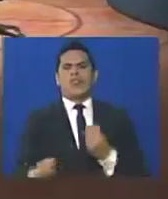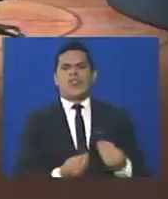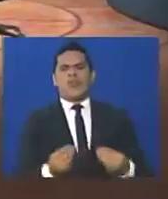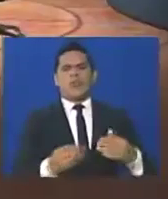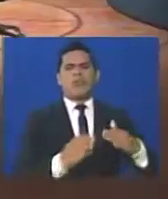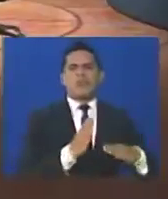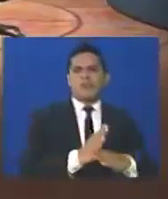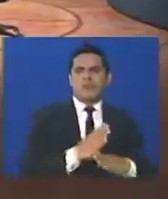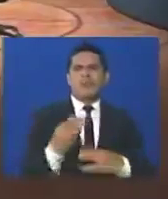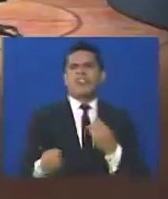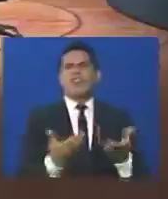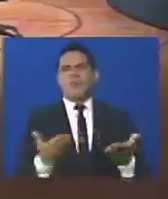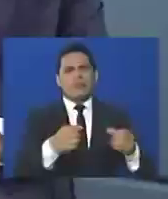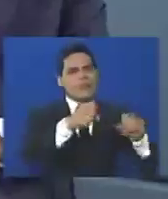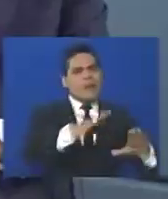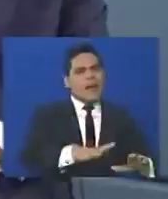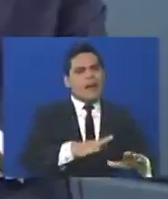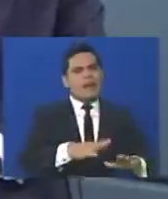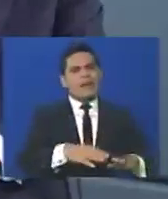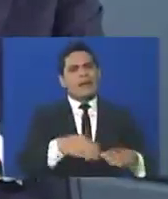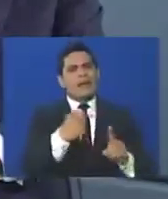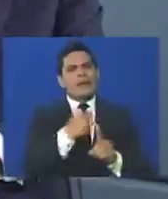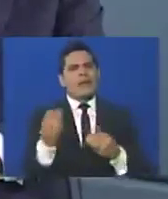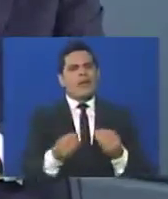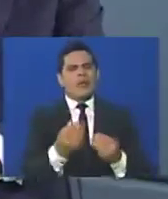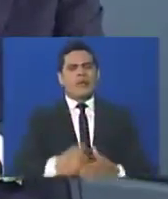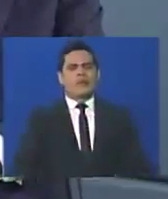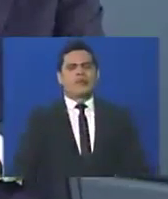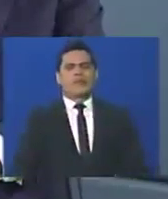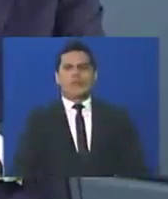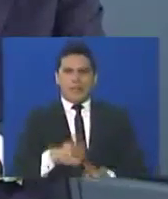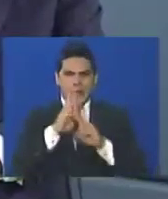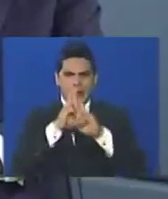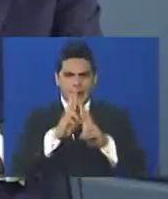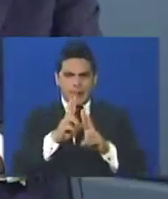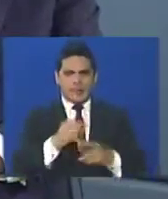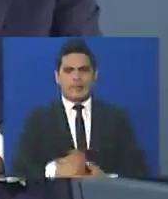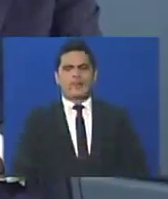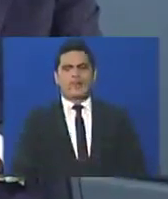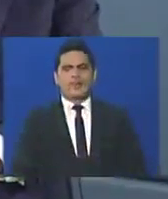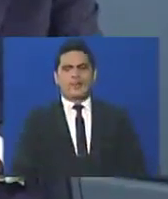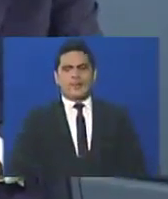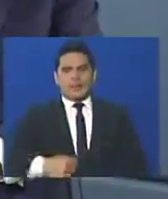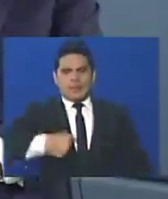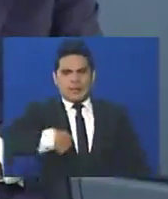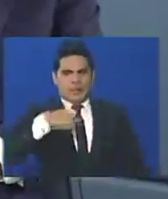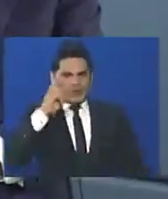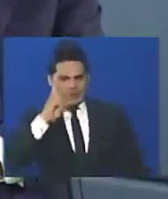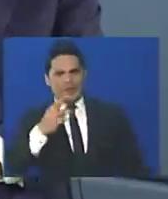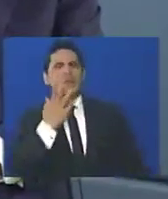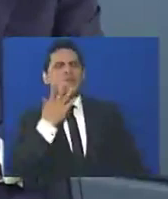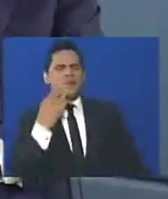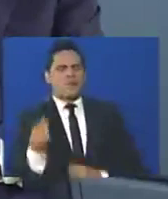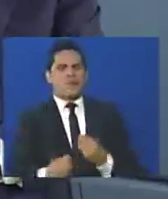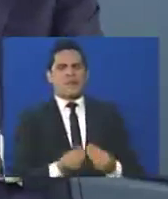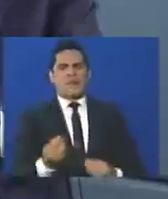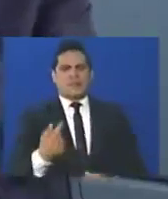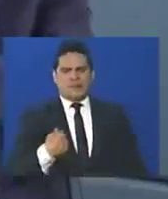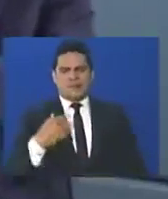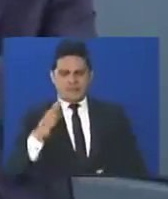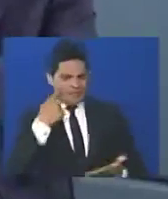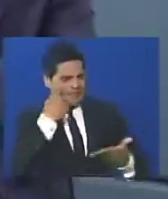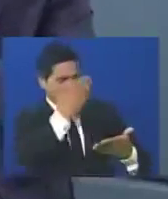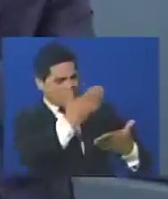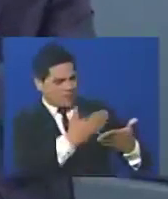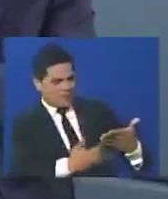se detiene? Hay que pararlo, y tienes tu razón. Cuando yo observé, porque está documentado, es que una de las